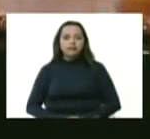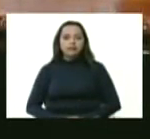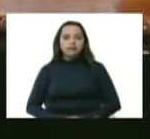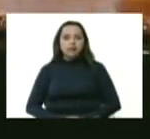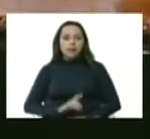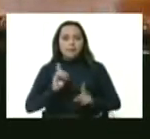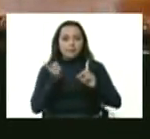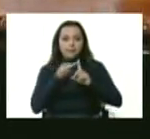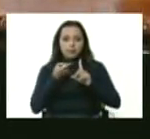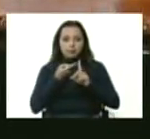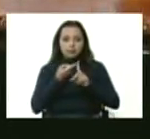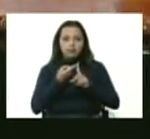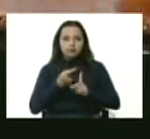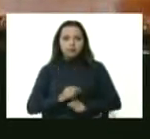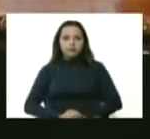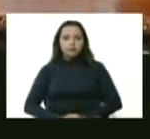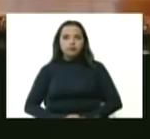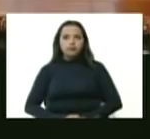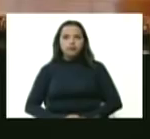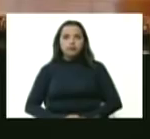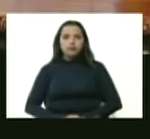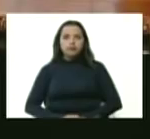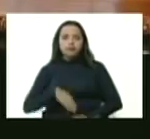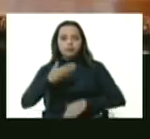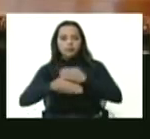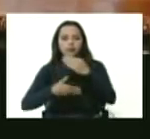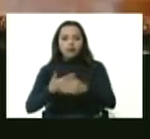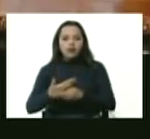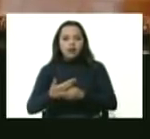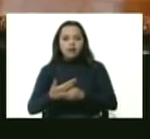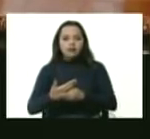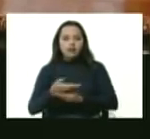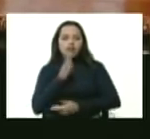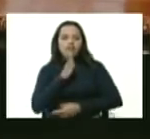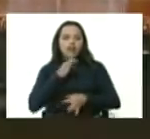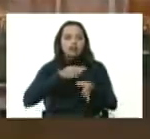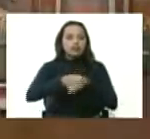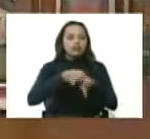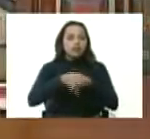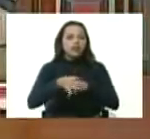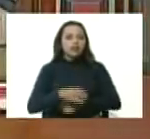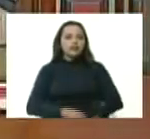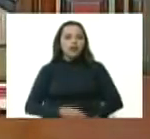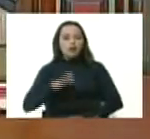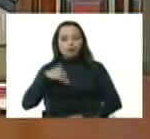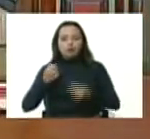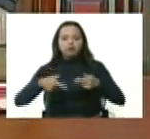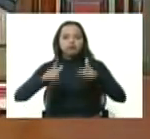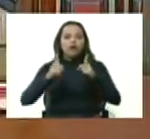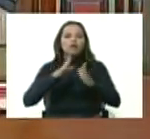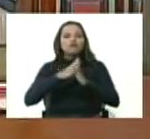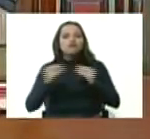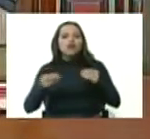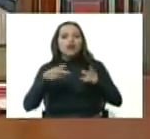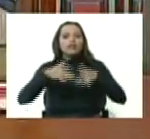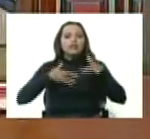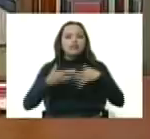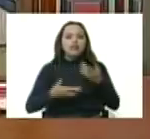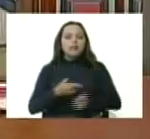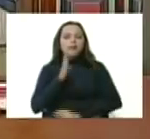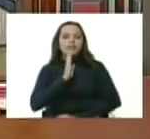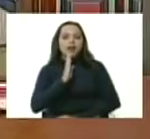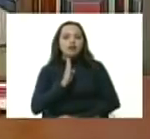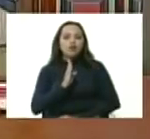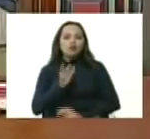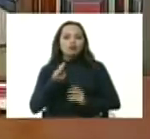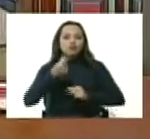primer lugar avanzar hacia la criptobanca autorizar todas las acciones para que el Banco